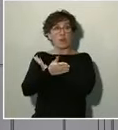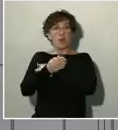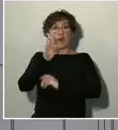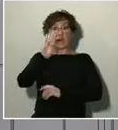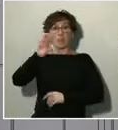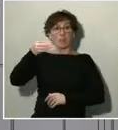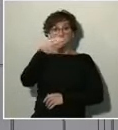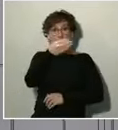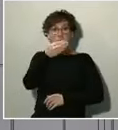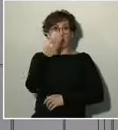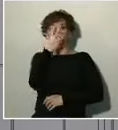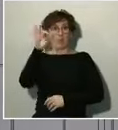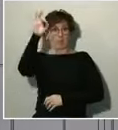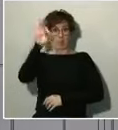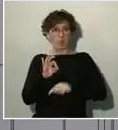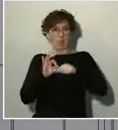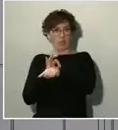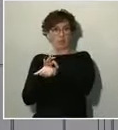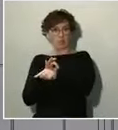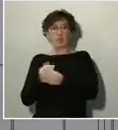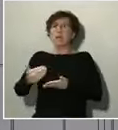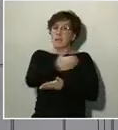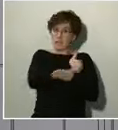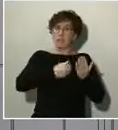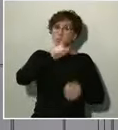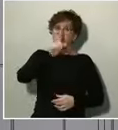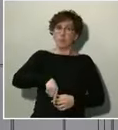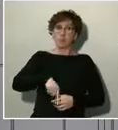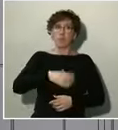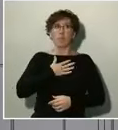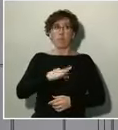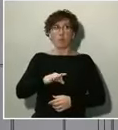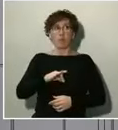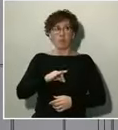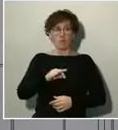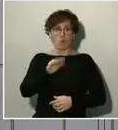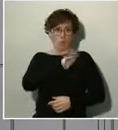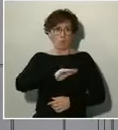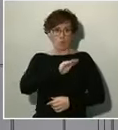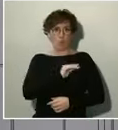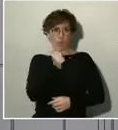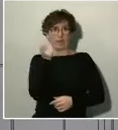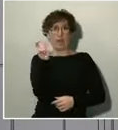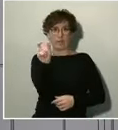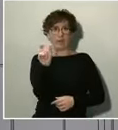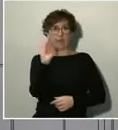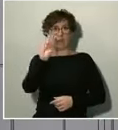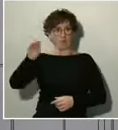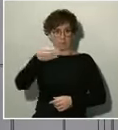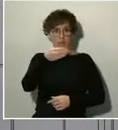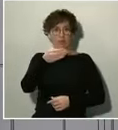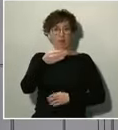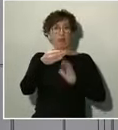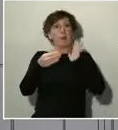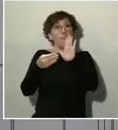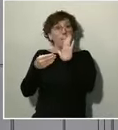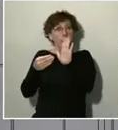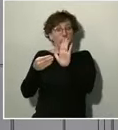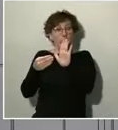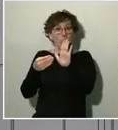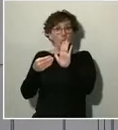En términos de ingresos, también representa una cantidad muy importante del Producto Interior Bruto. Pero es evidente que hay una parte